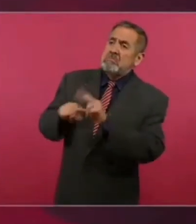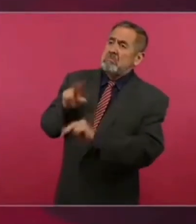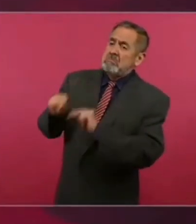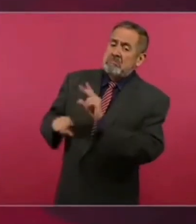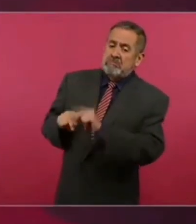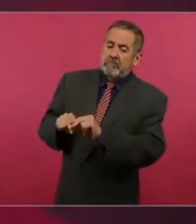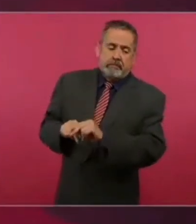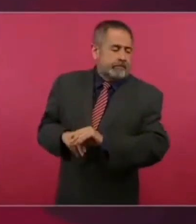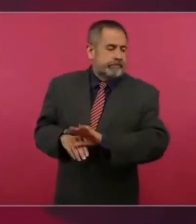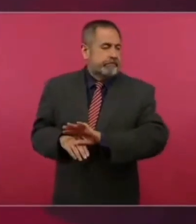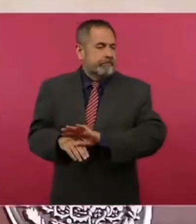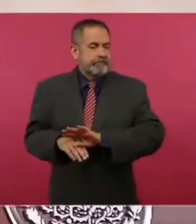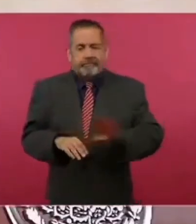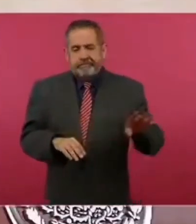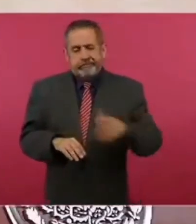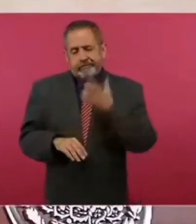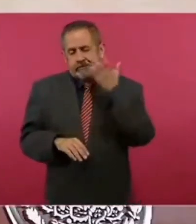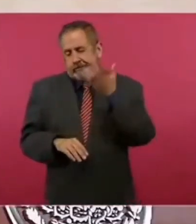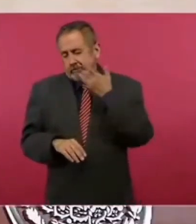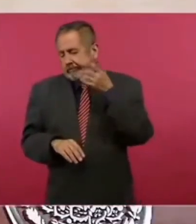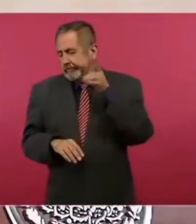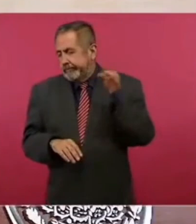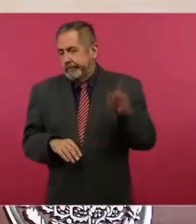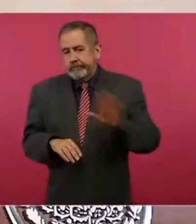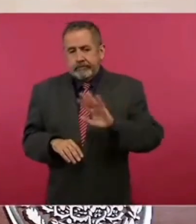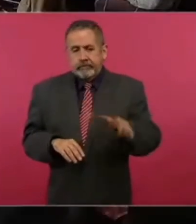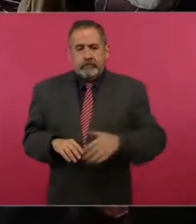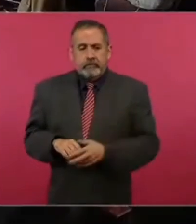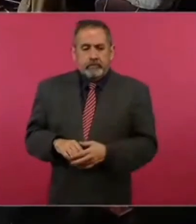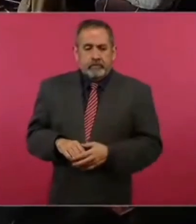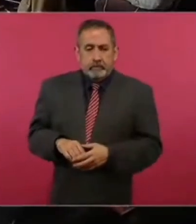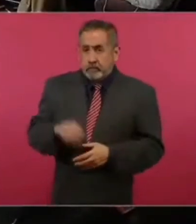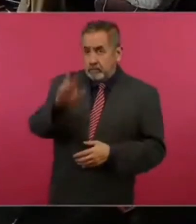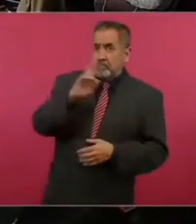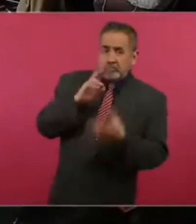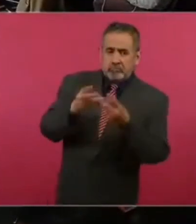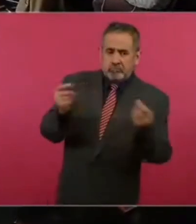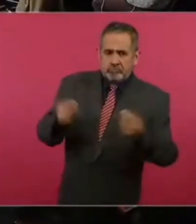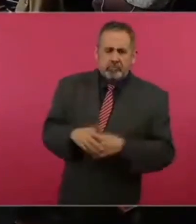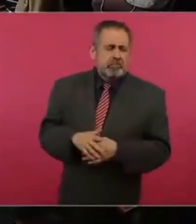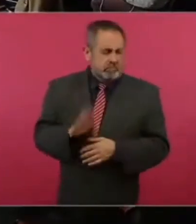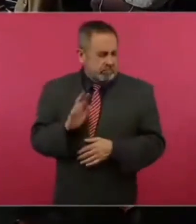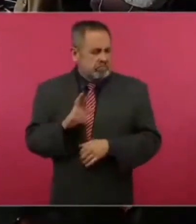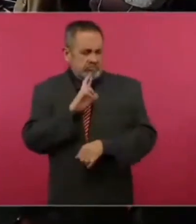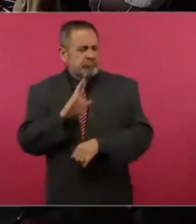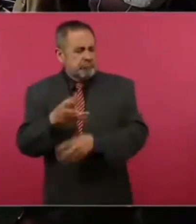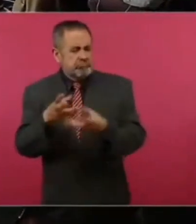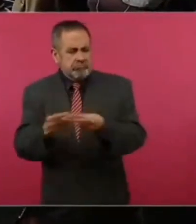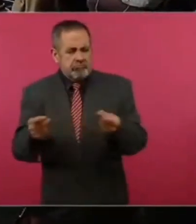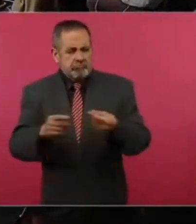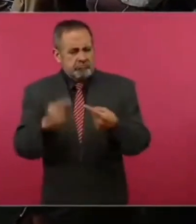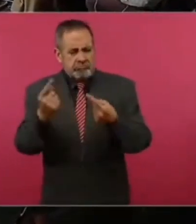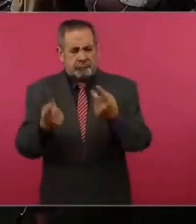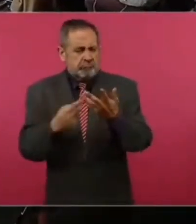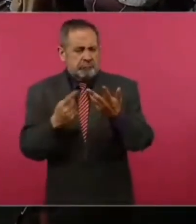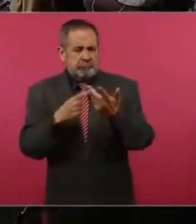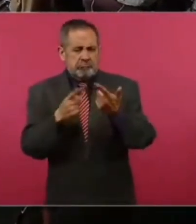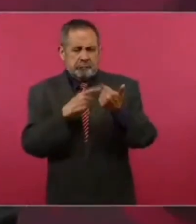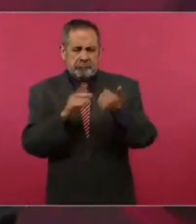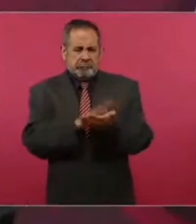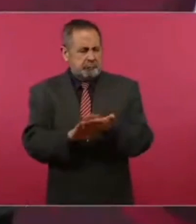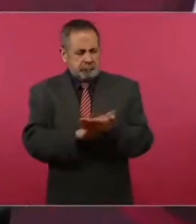Pero ya estamos también acostumbrados a eso. ¿Y ya se han resuelto todos? Se están resolviendo, sí, todos, todos, todos.